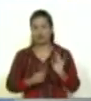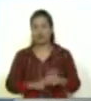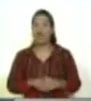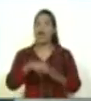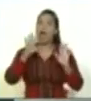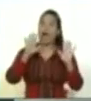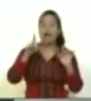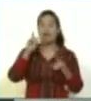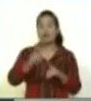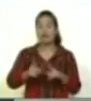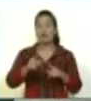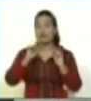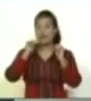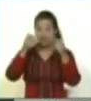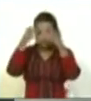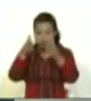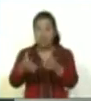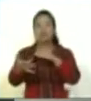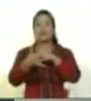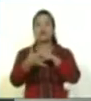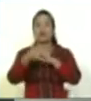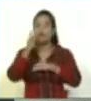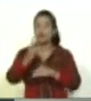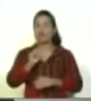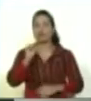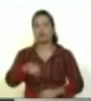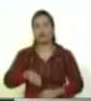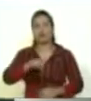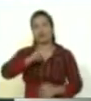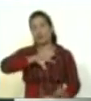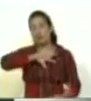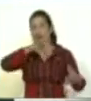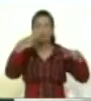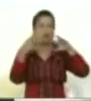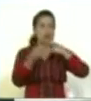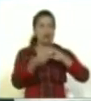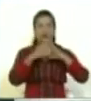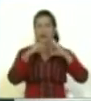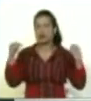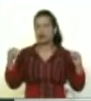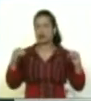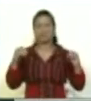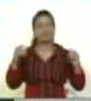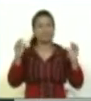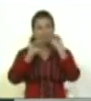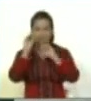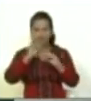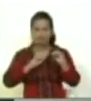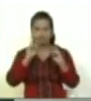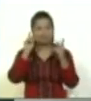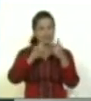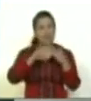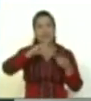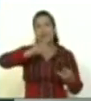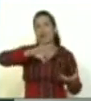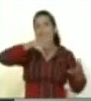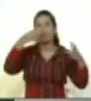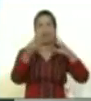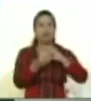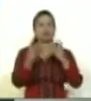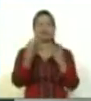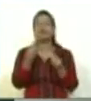incorporarnos en las tecnologías digitales, sin lugar a dudas. Hay que transformar incluso muchos patrones estéticos, hay que transformar muchas